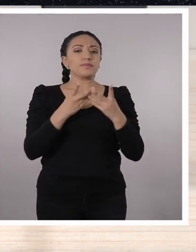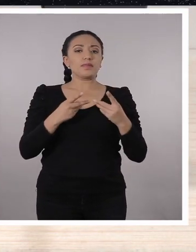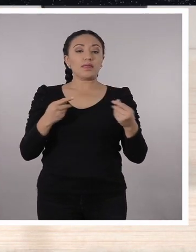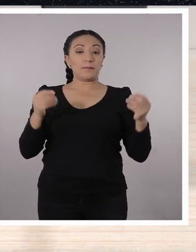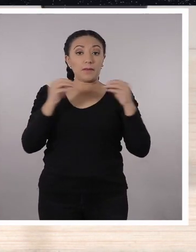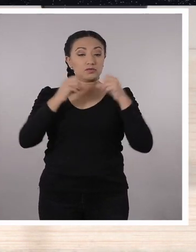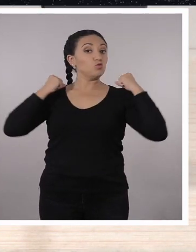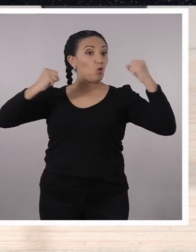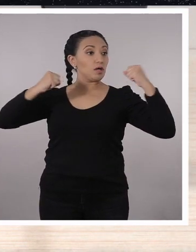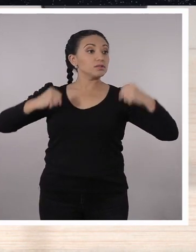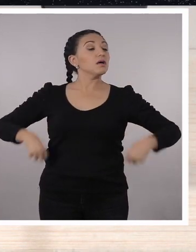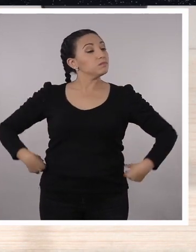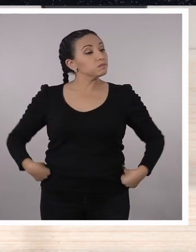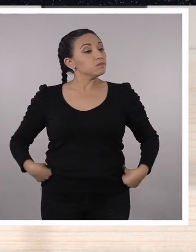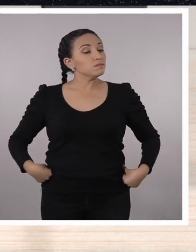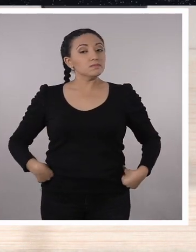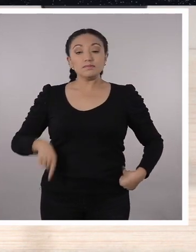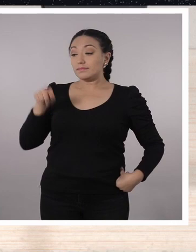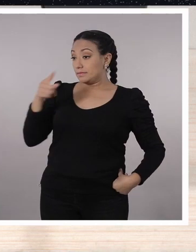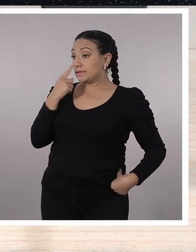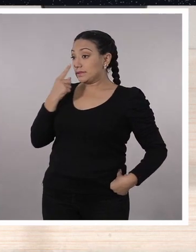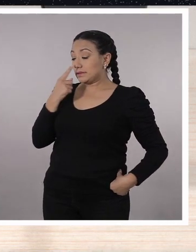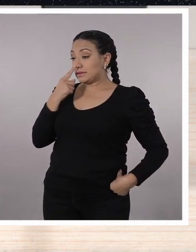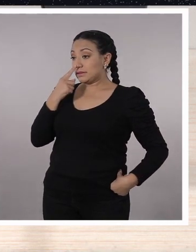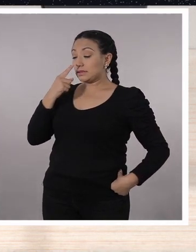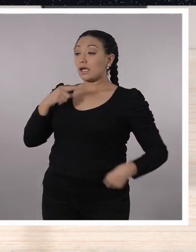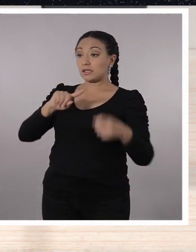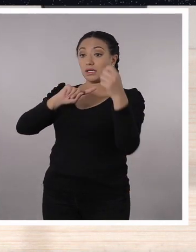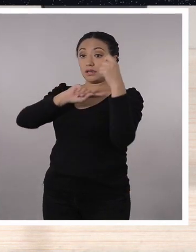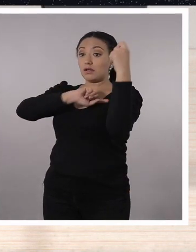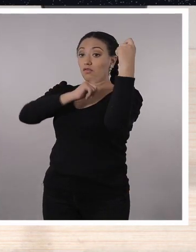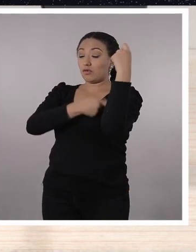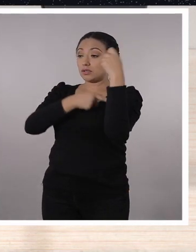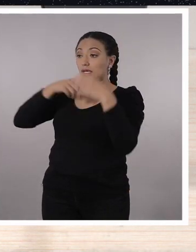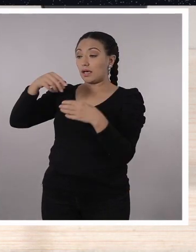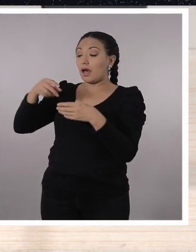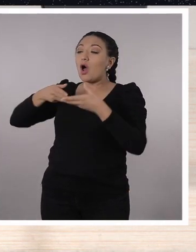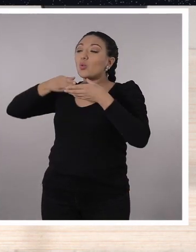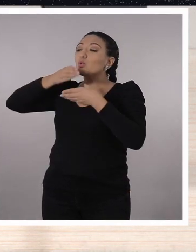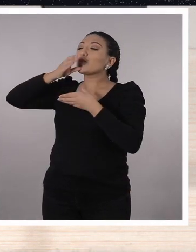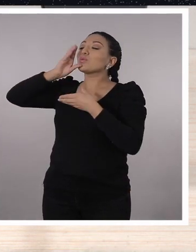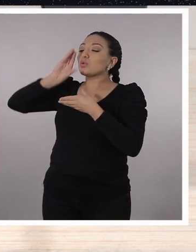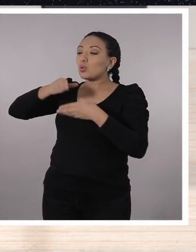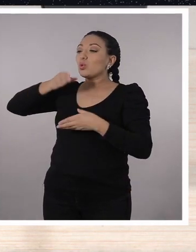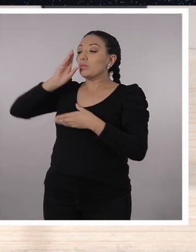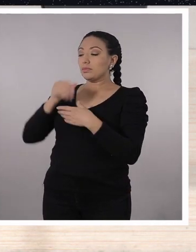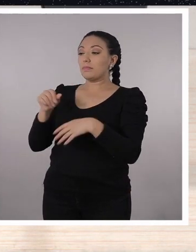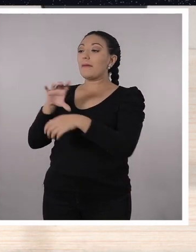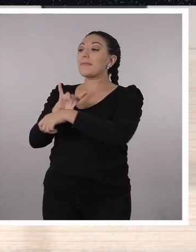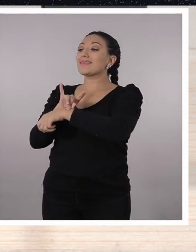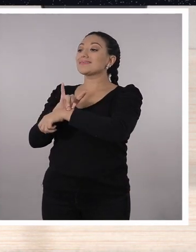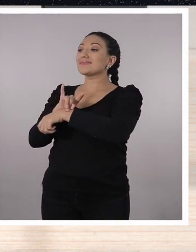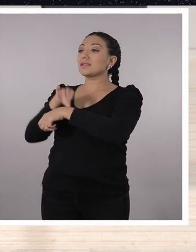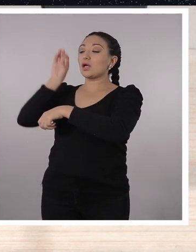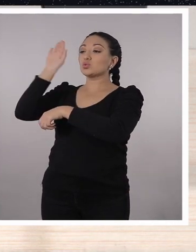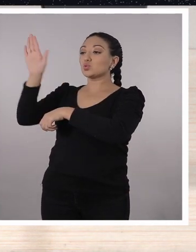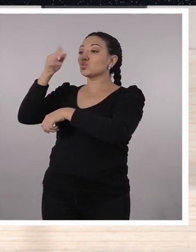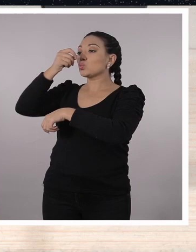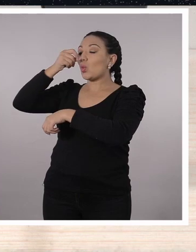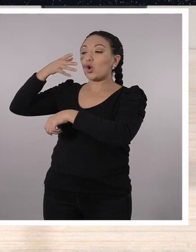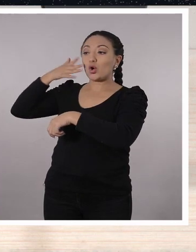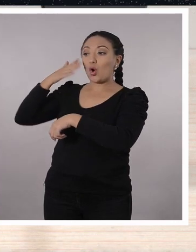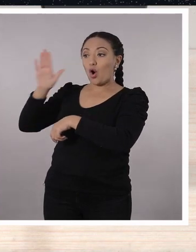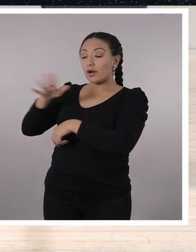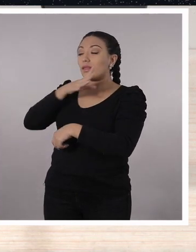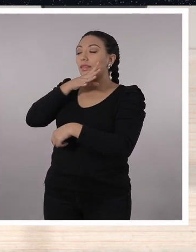sobre todo porque me da muchísima energía. Es muy interesante el efecto que produce esta planta porque también se relaciona mucho con la medicina